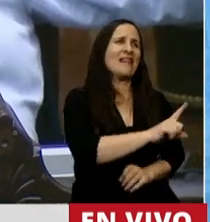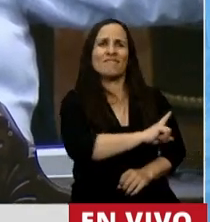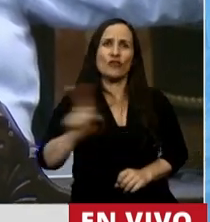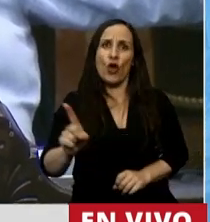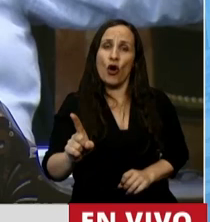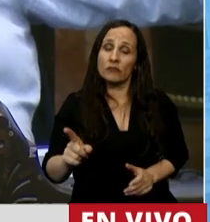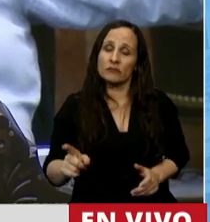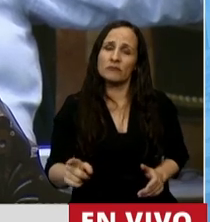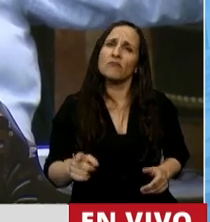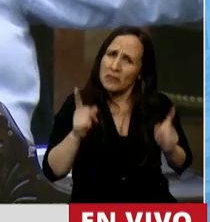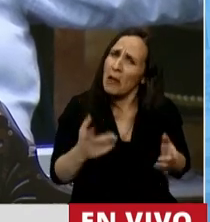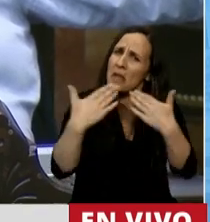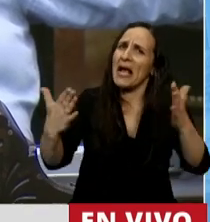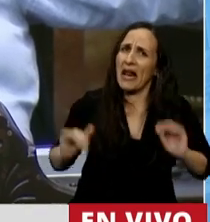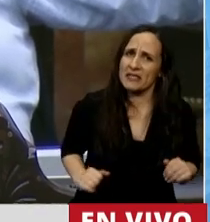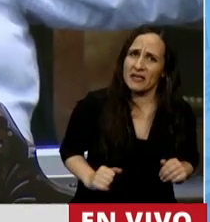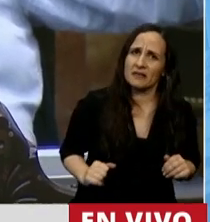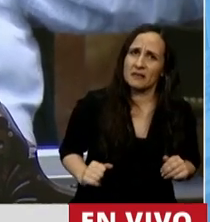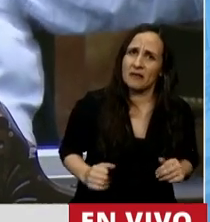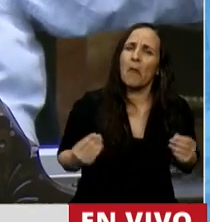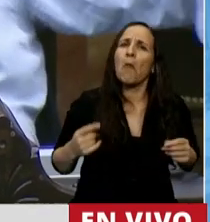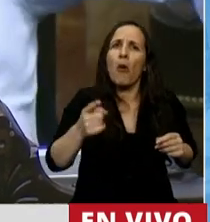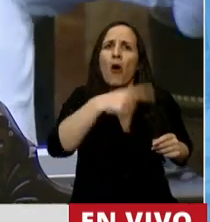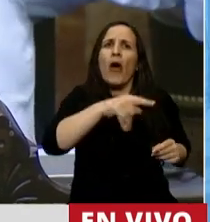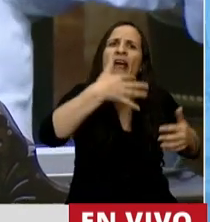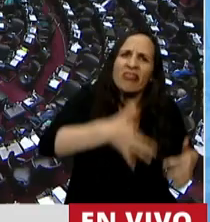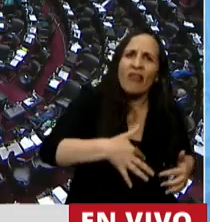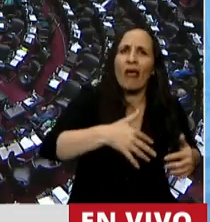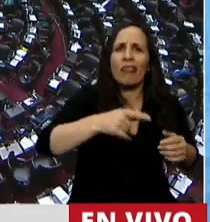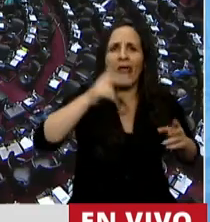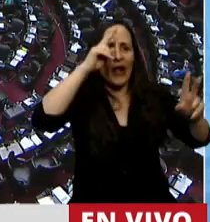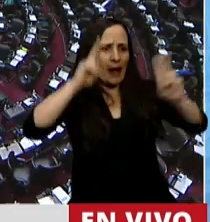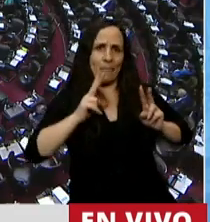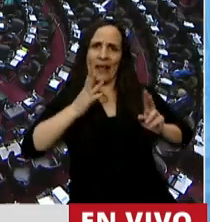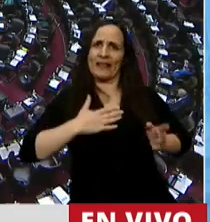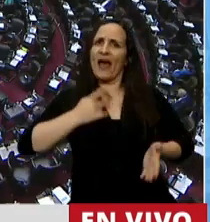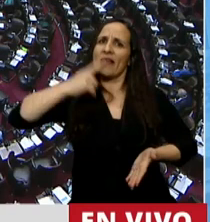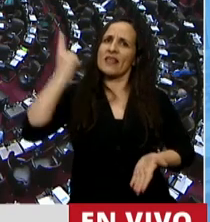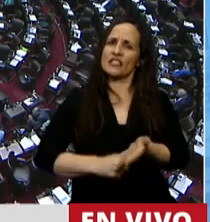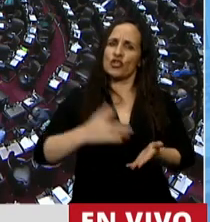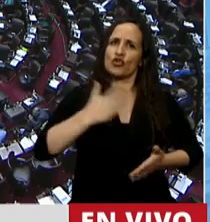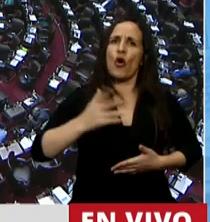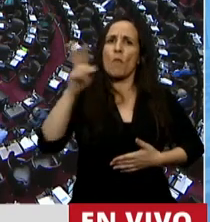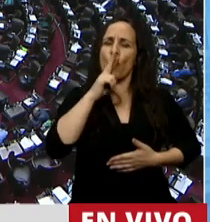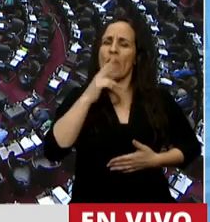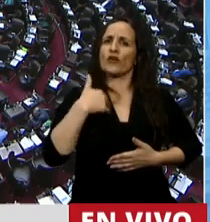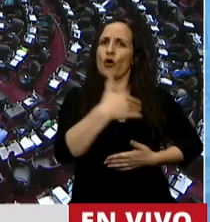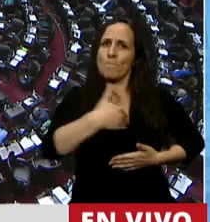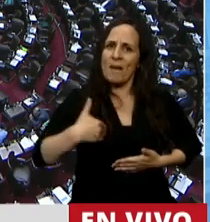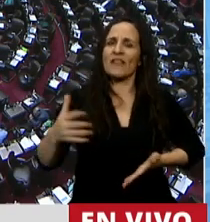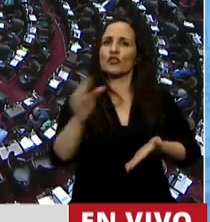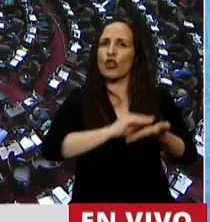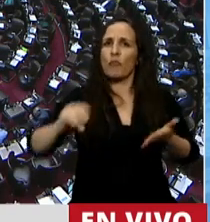agradecimiento por comprender y respetar mi decisión como mujer, como mamá y como